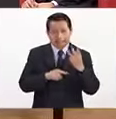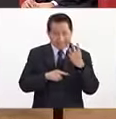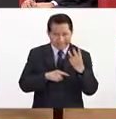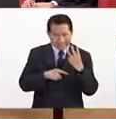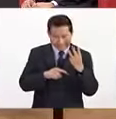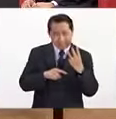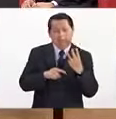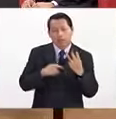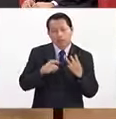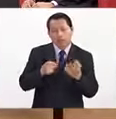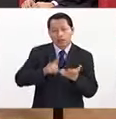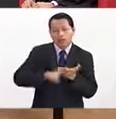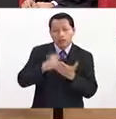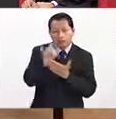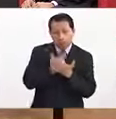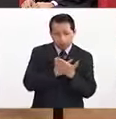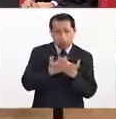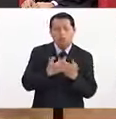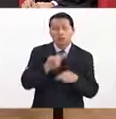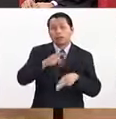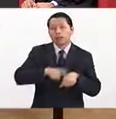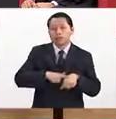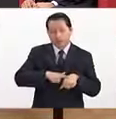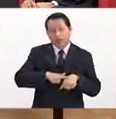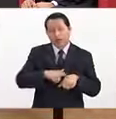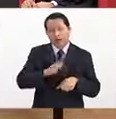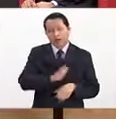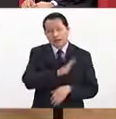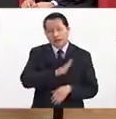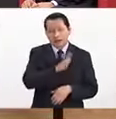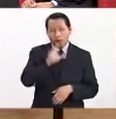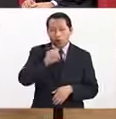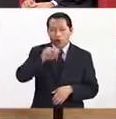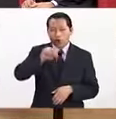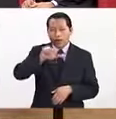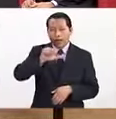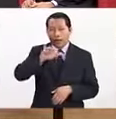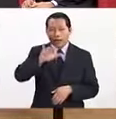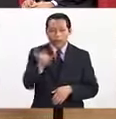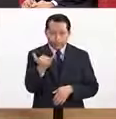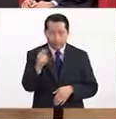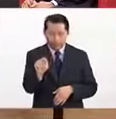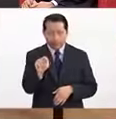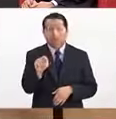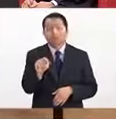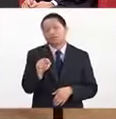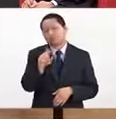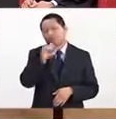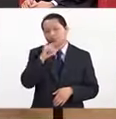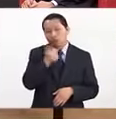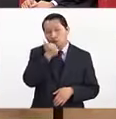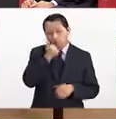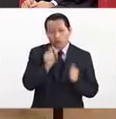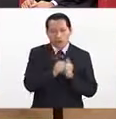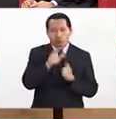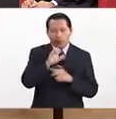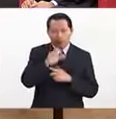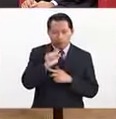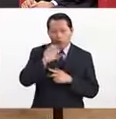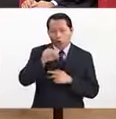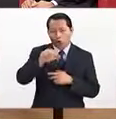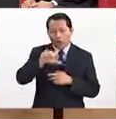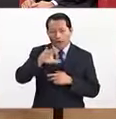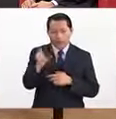el Padrón Nacional de Calidad del CONACYT. Nuestros alumnos tienen beca del CONACYT.